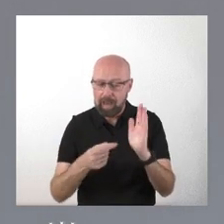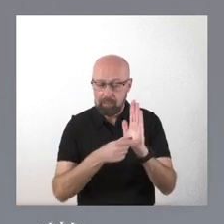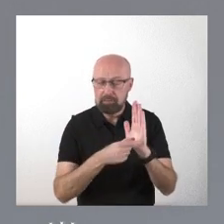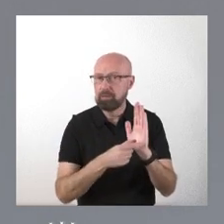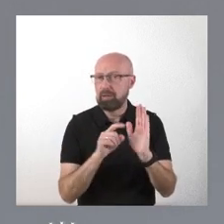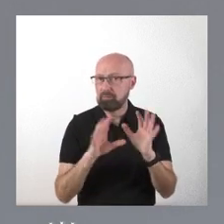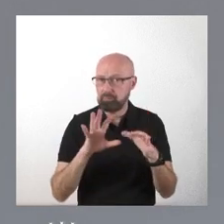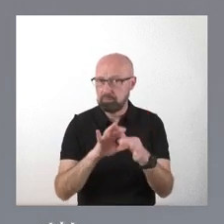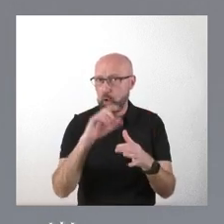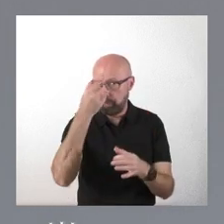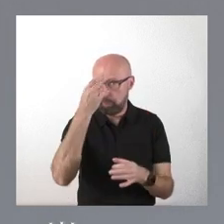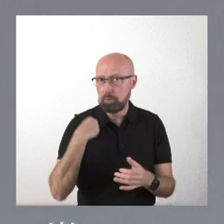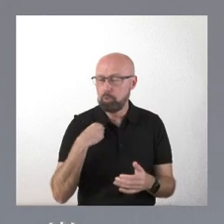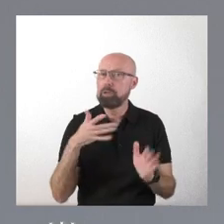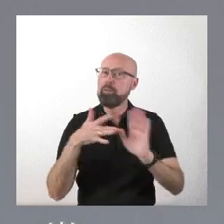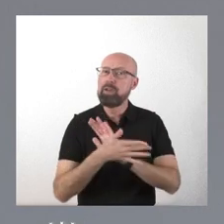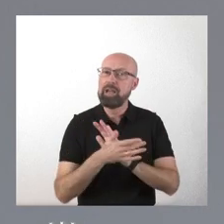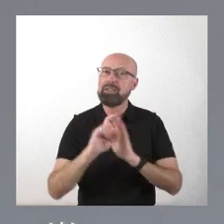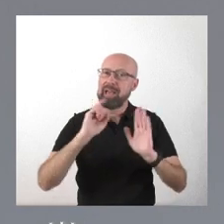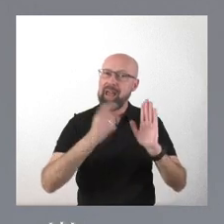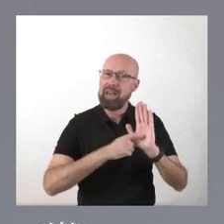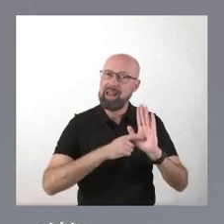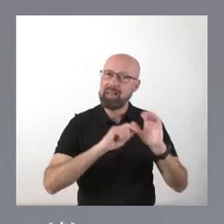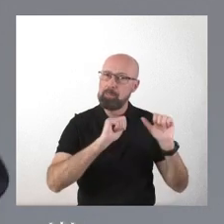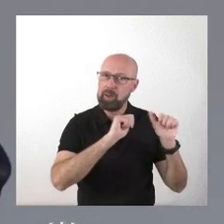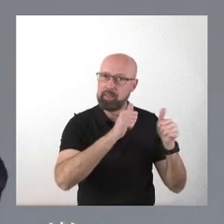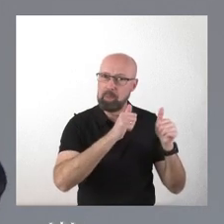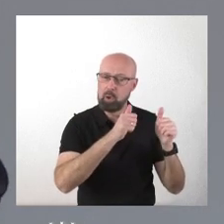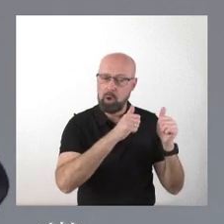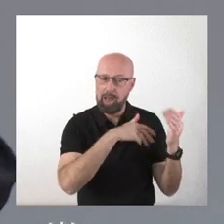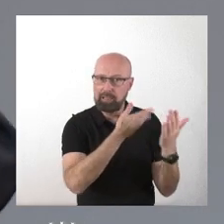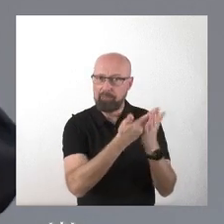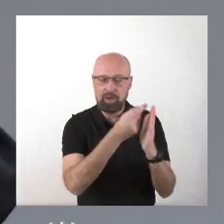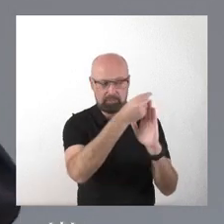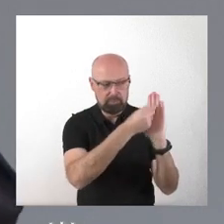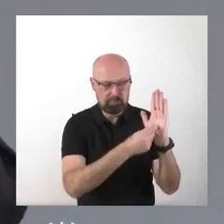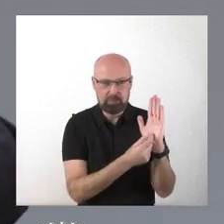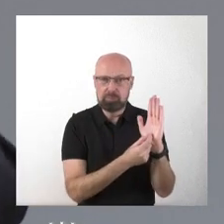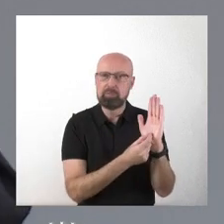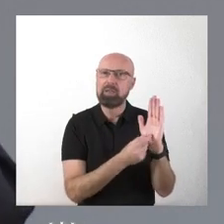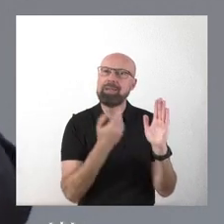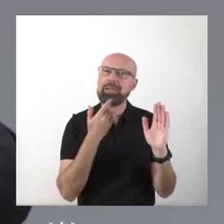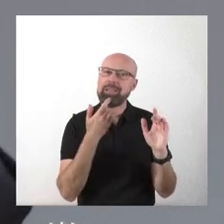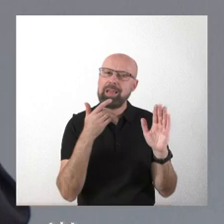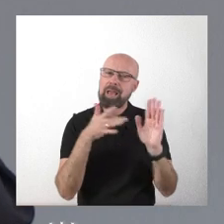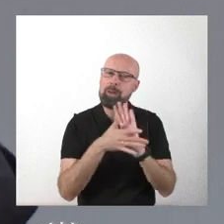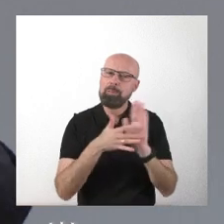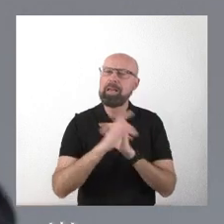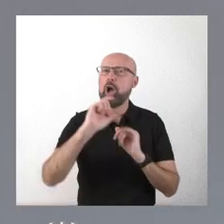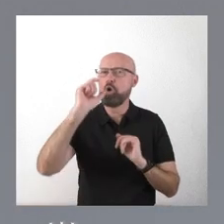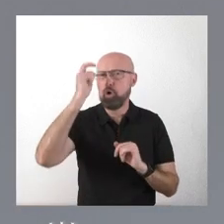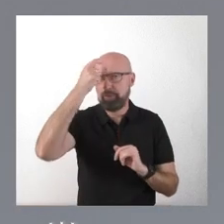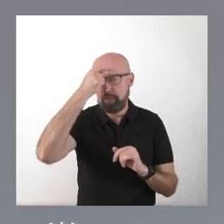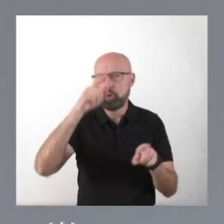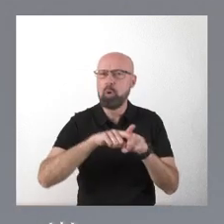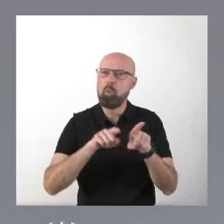que enuncia esta concepción como recurso social, cultural y